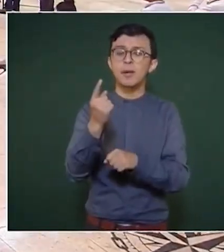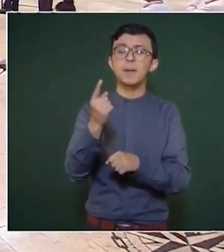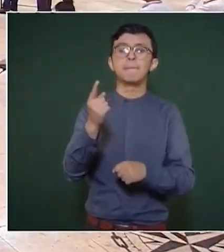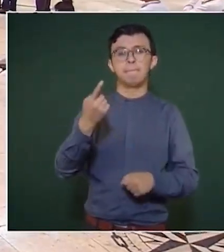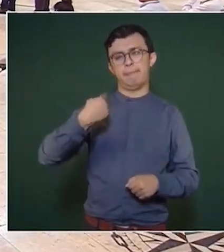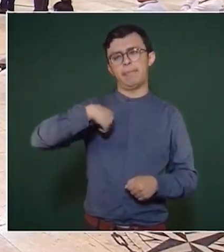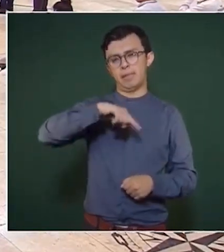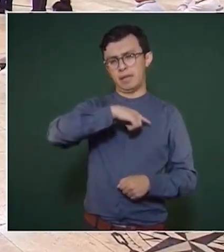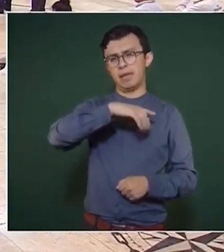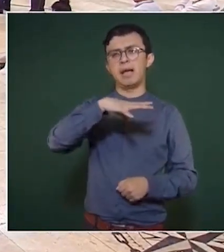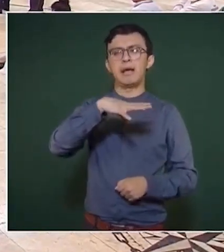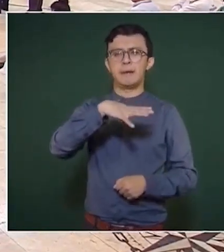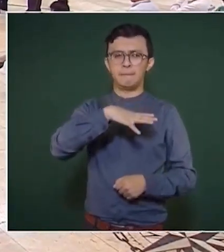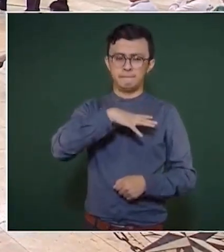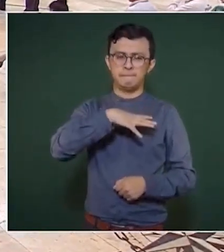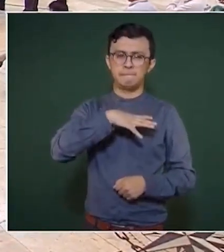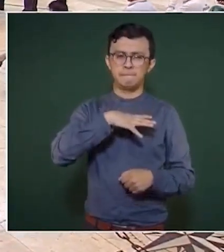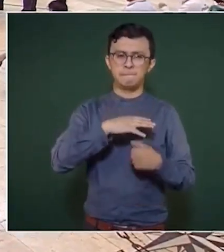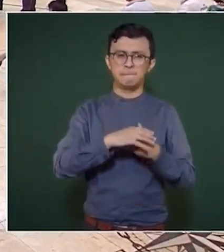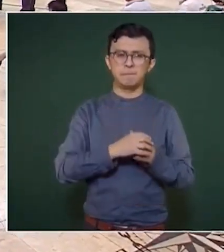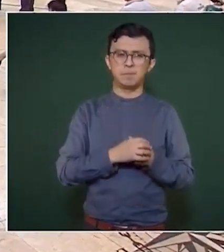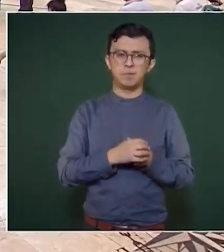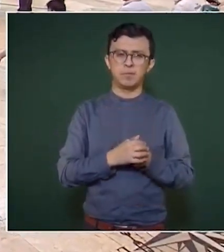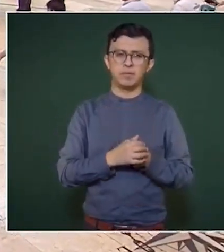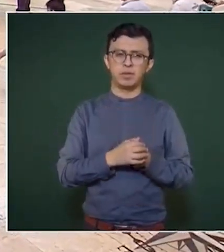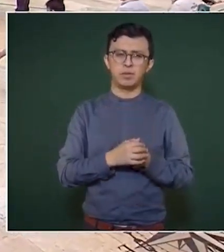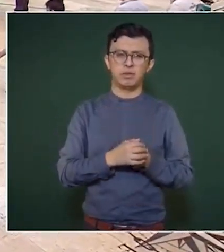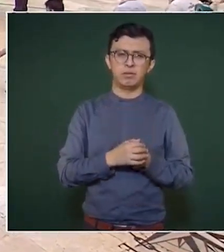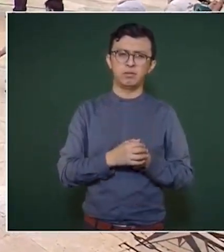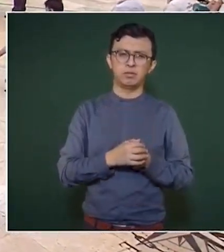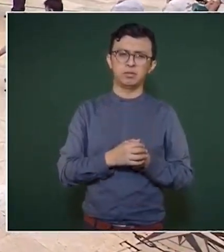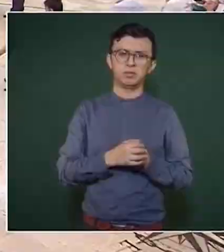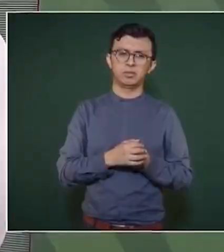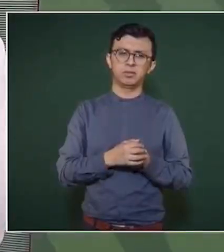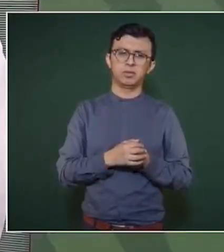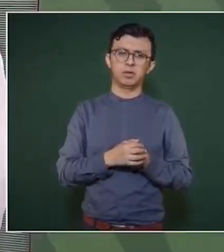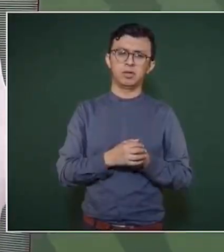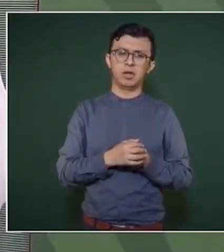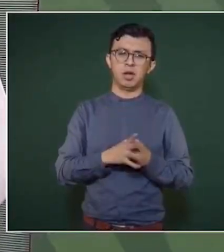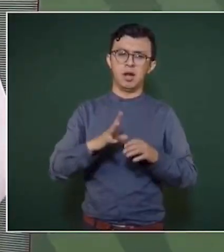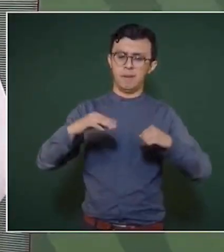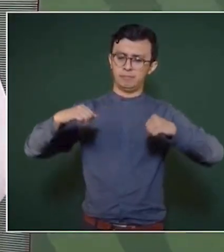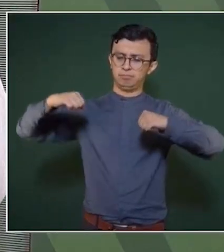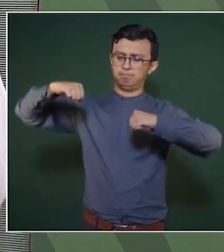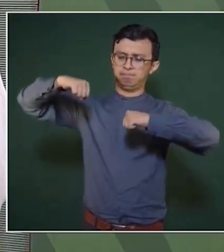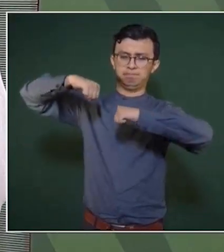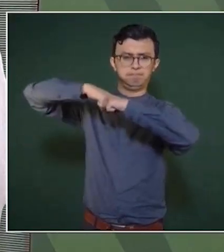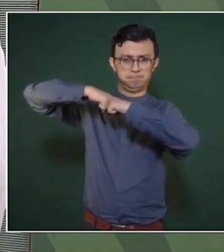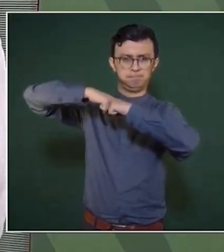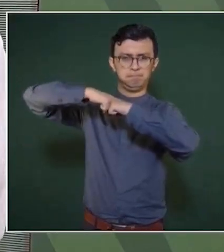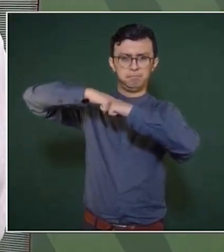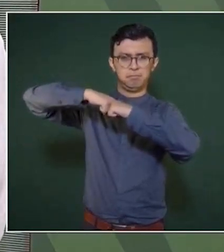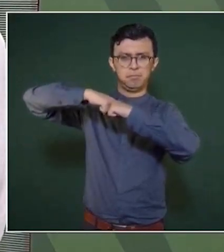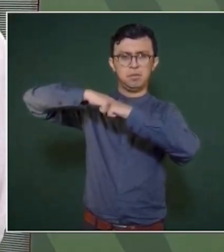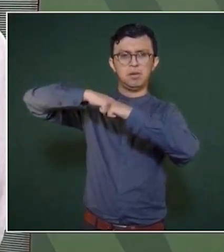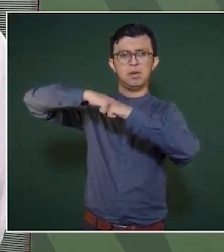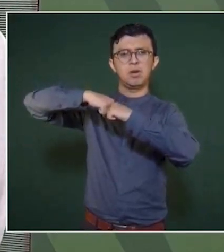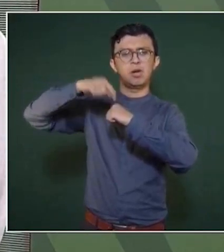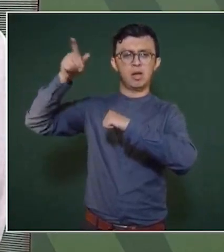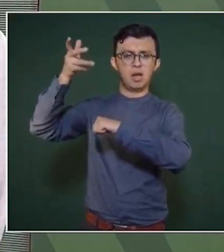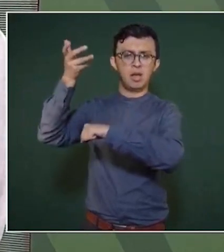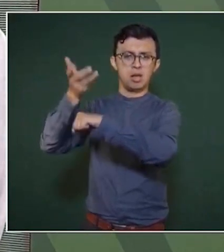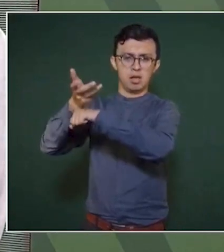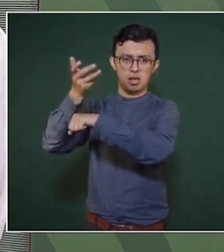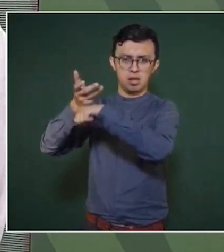una frontera con Estados